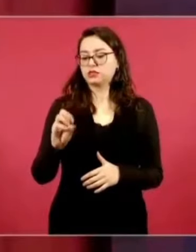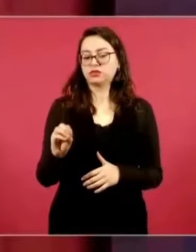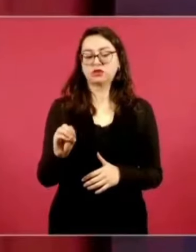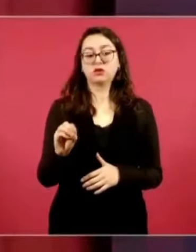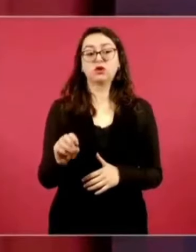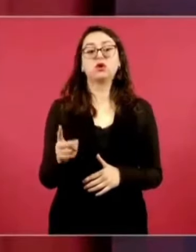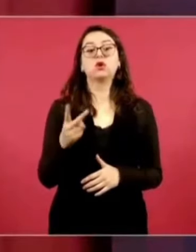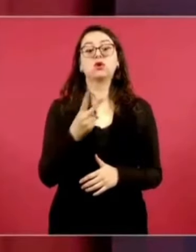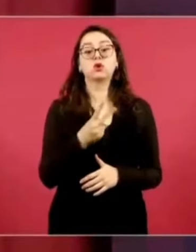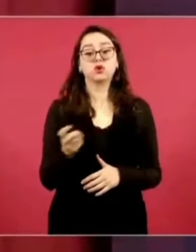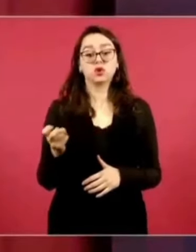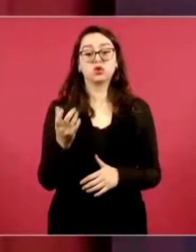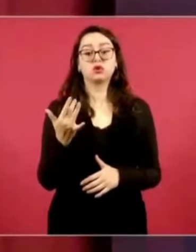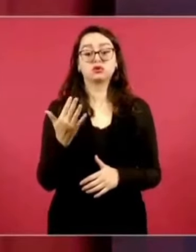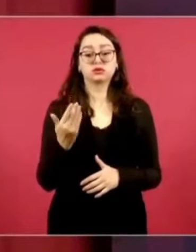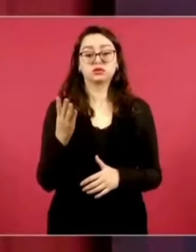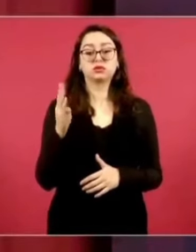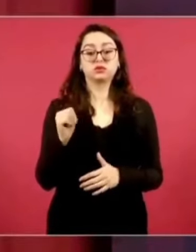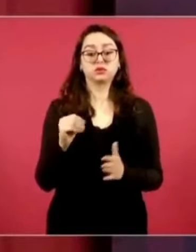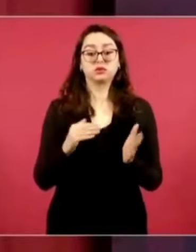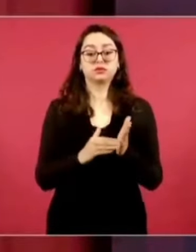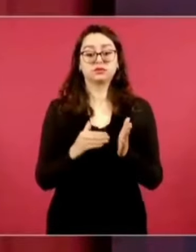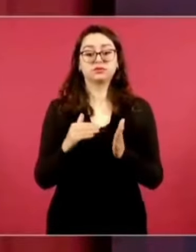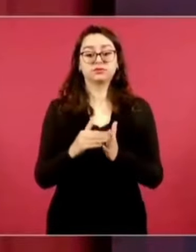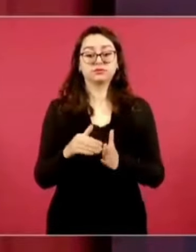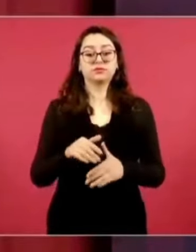doscientos cincuenta y nueve millones.